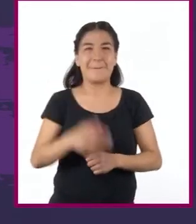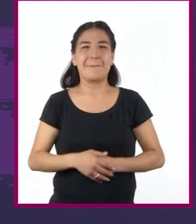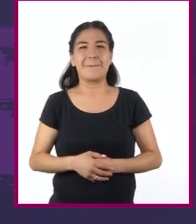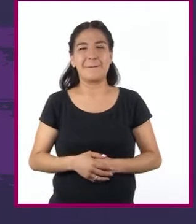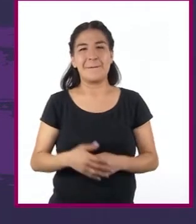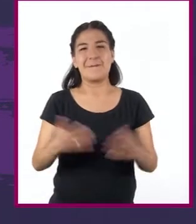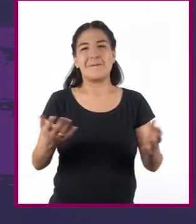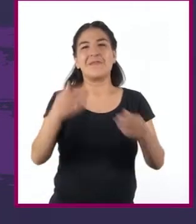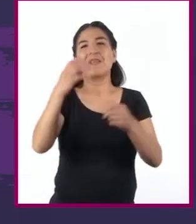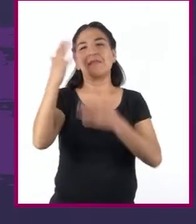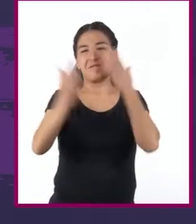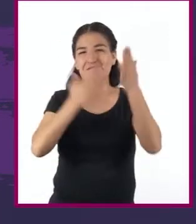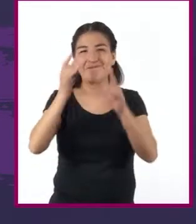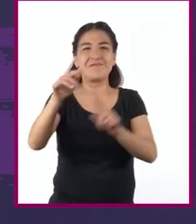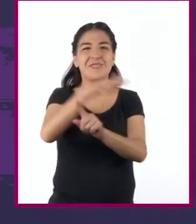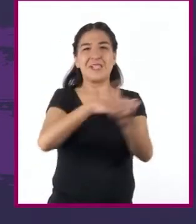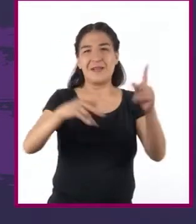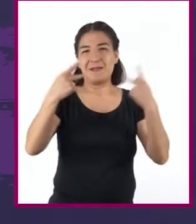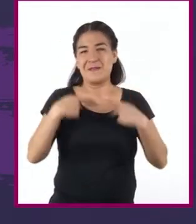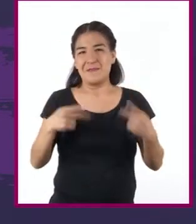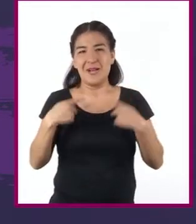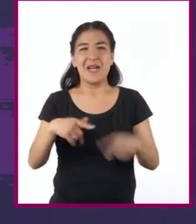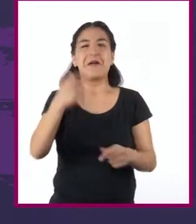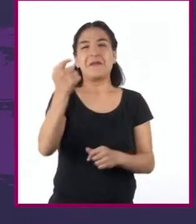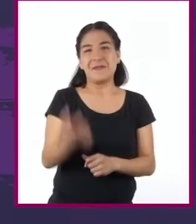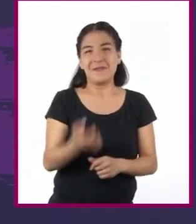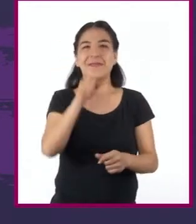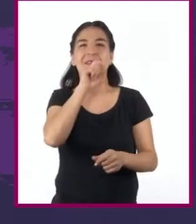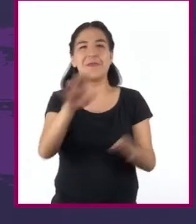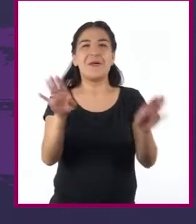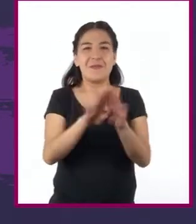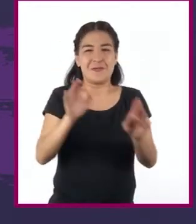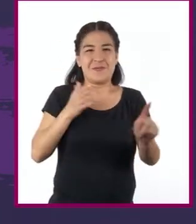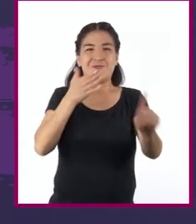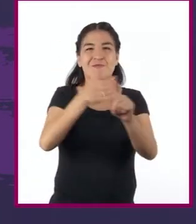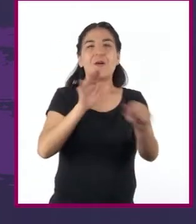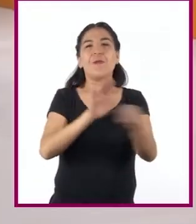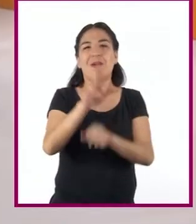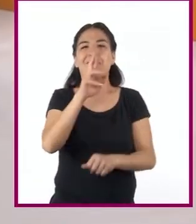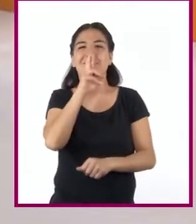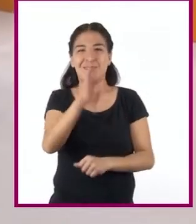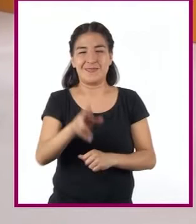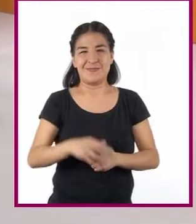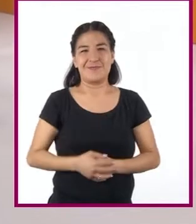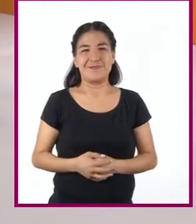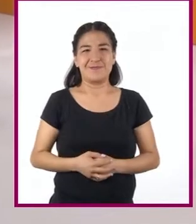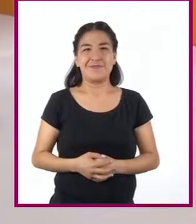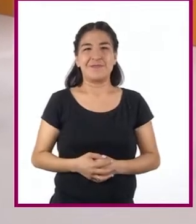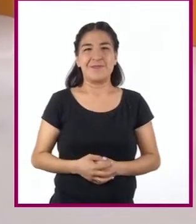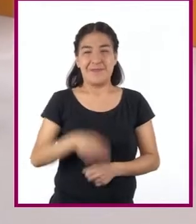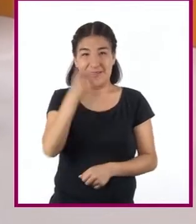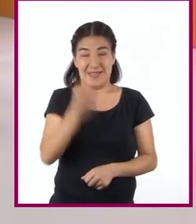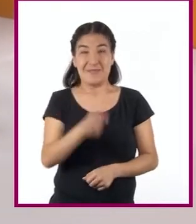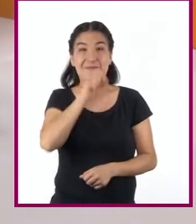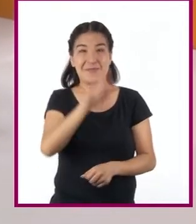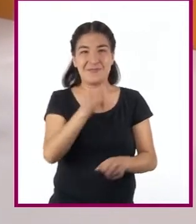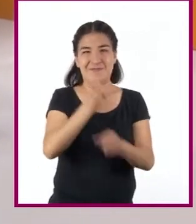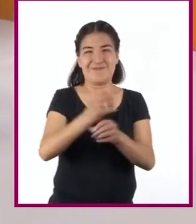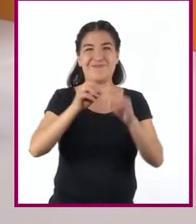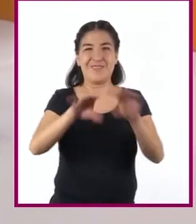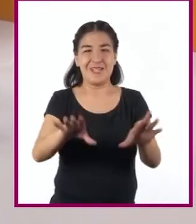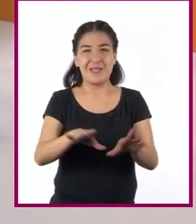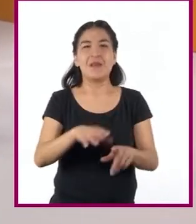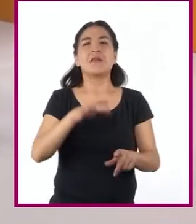un estudio social o económico hasta llegar a sus resultados. En ese mismo informe,